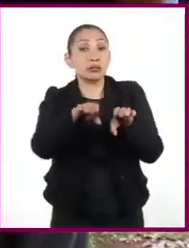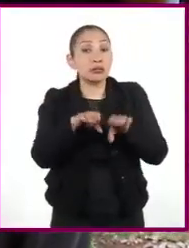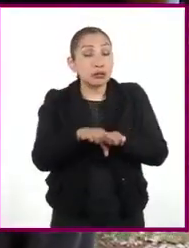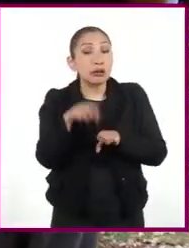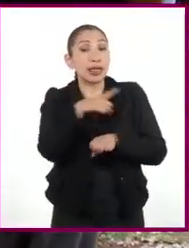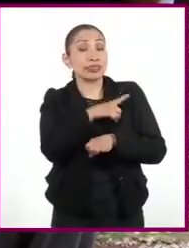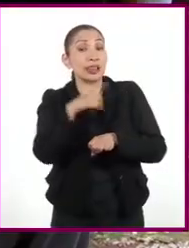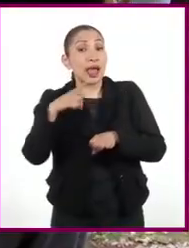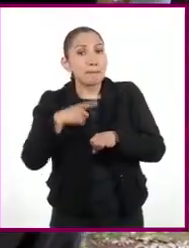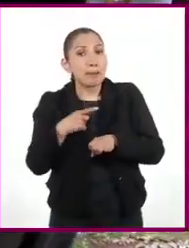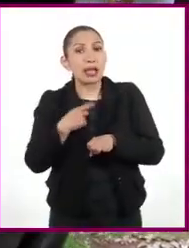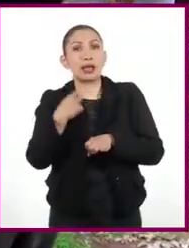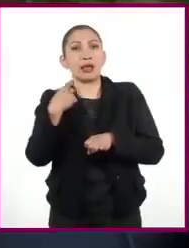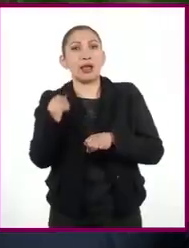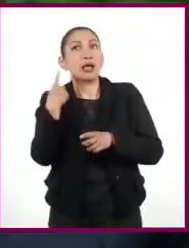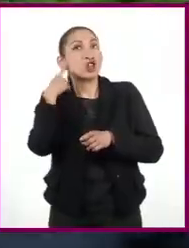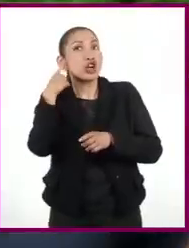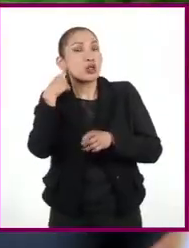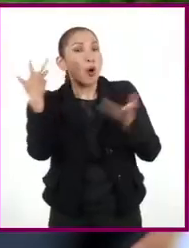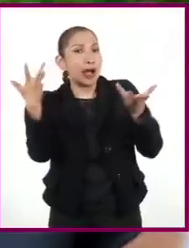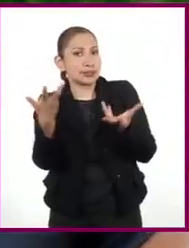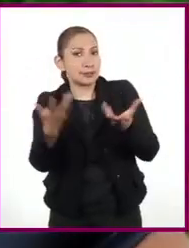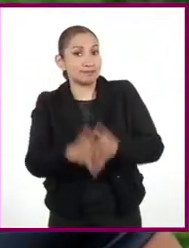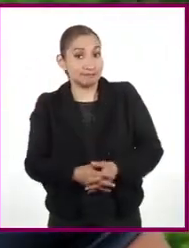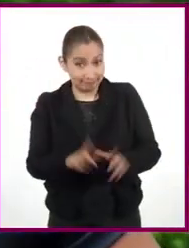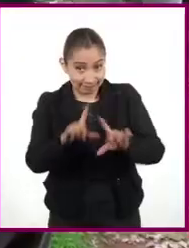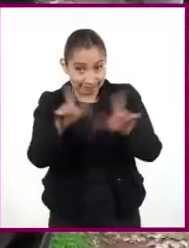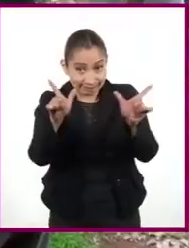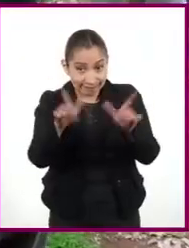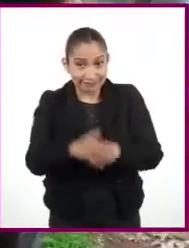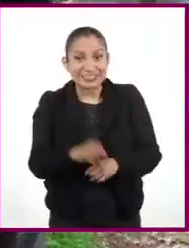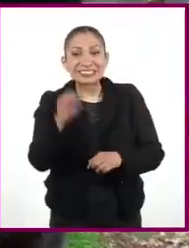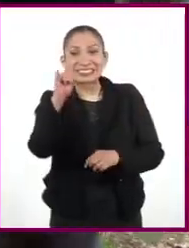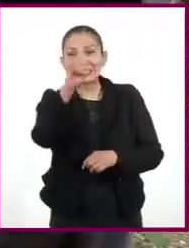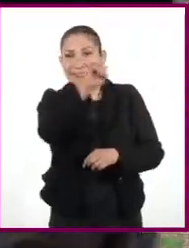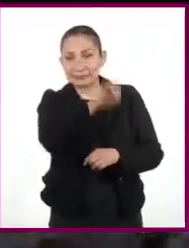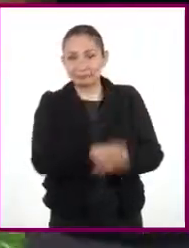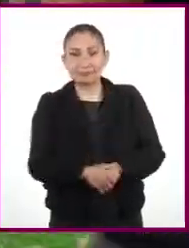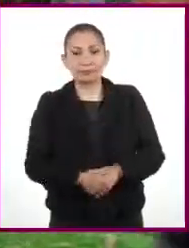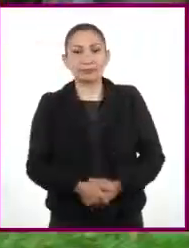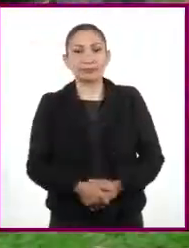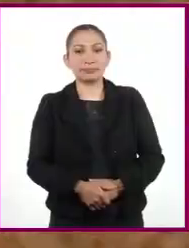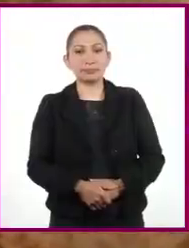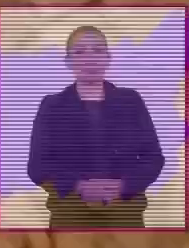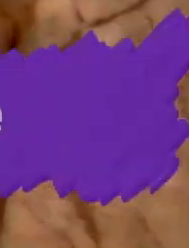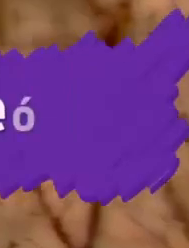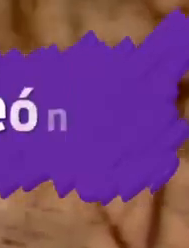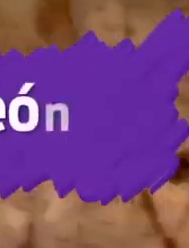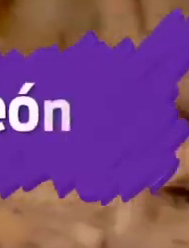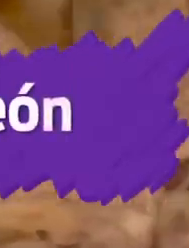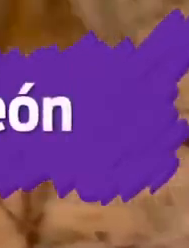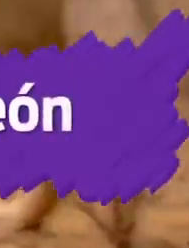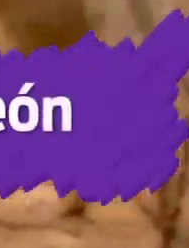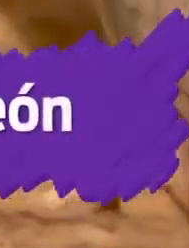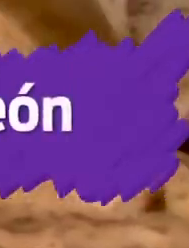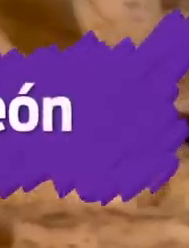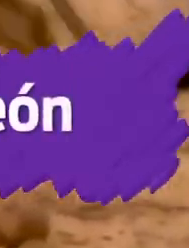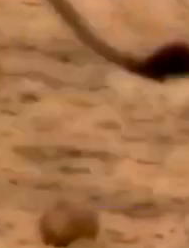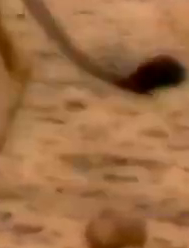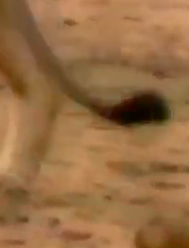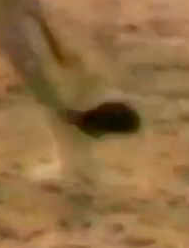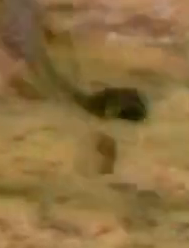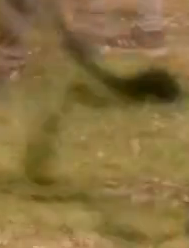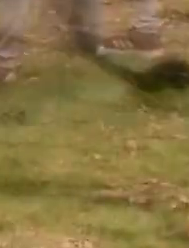tendrá que ejecutar ese sonido. ¿Listos? ¡Sí! ¡Vamos! Un león